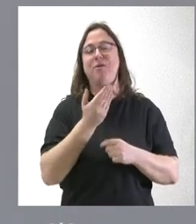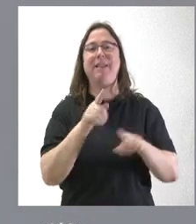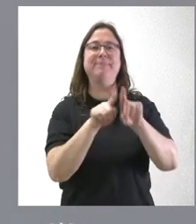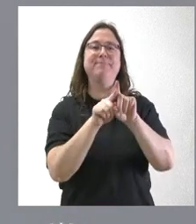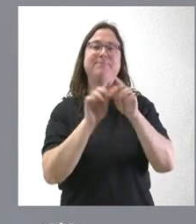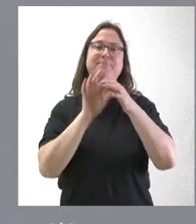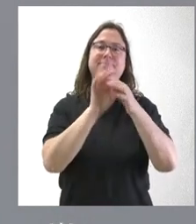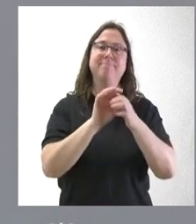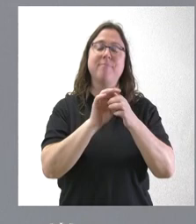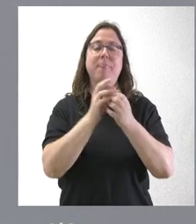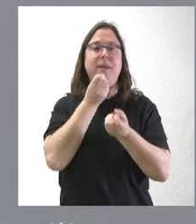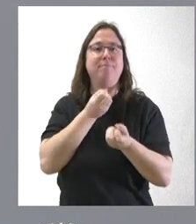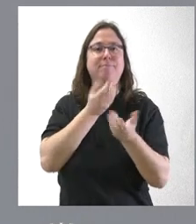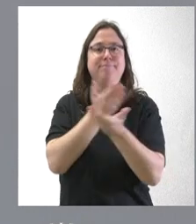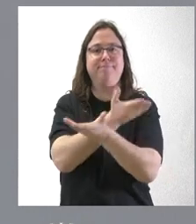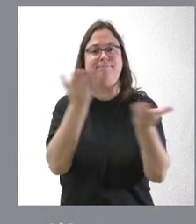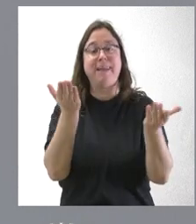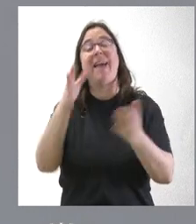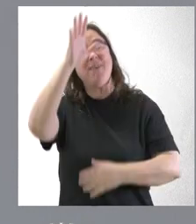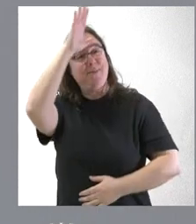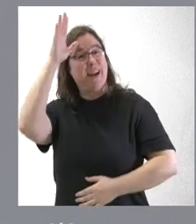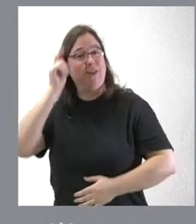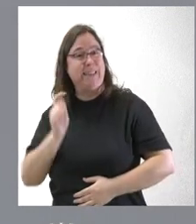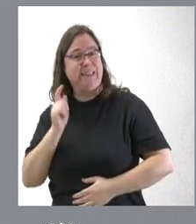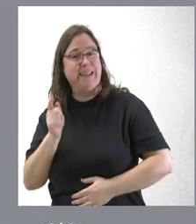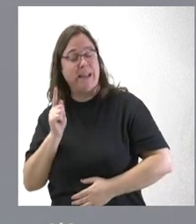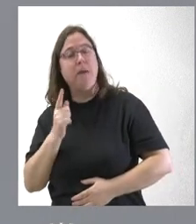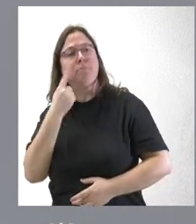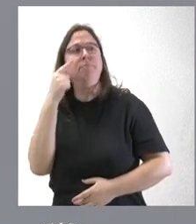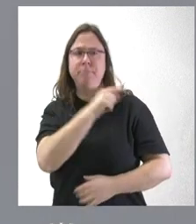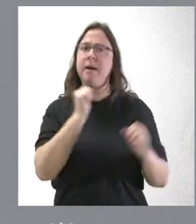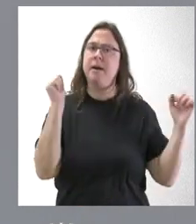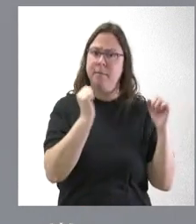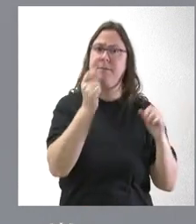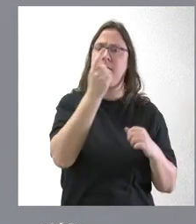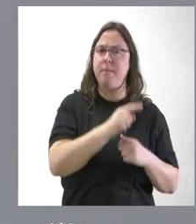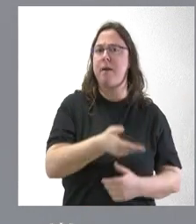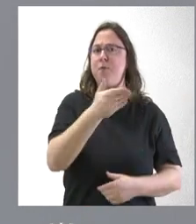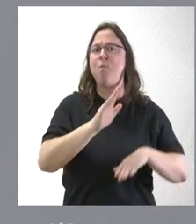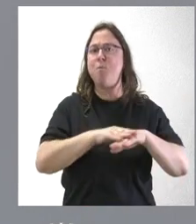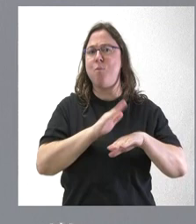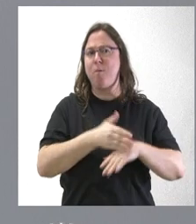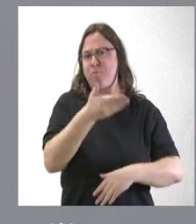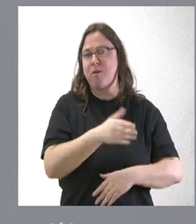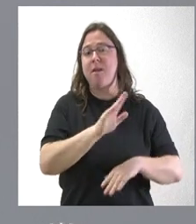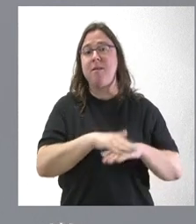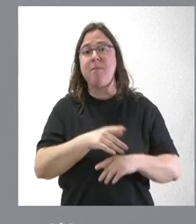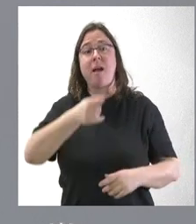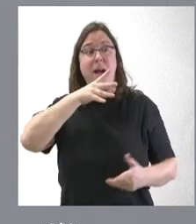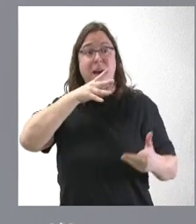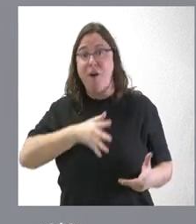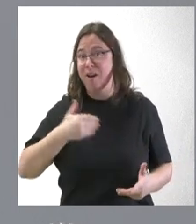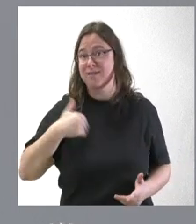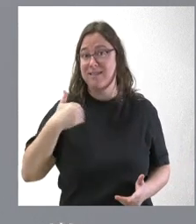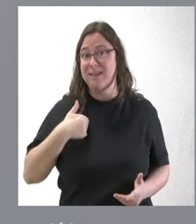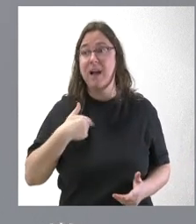de comunicación en la época de verano, pero que no deben pasar desapercibidas a nuestro juicio por la importancia que tienen y porque estamos ya, incluso